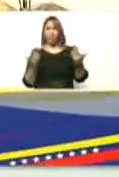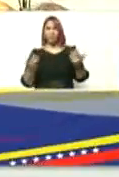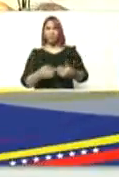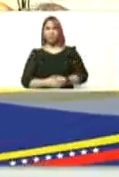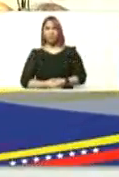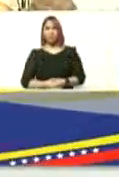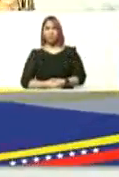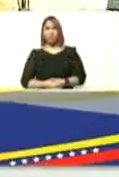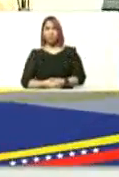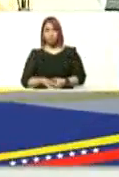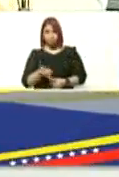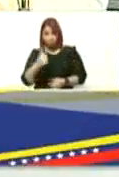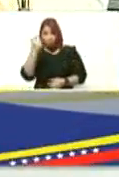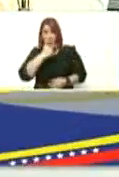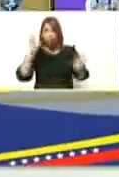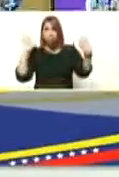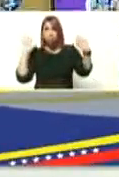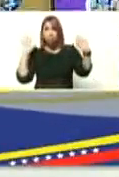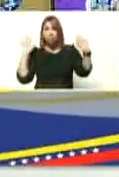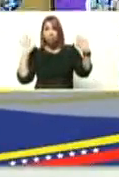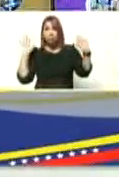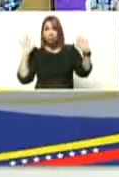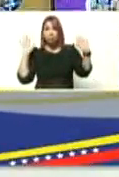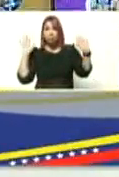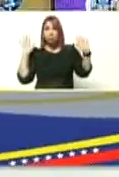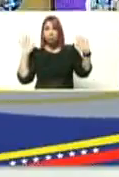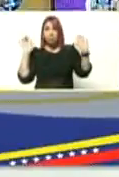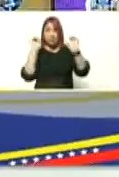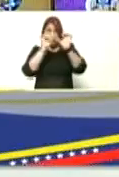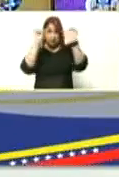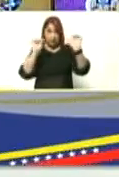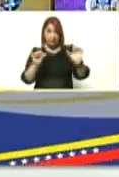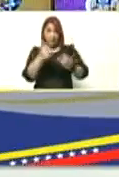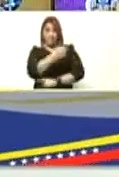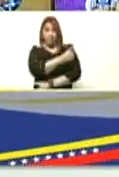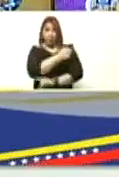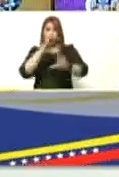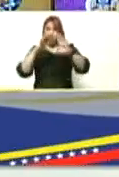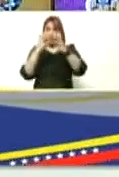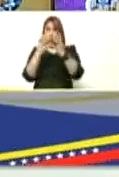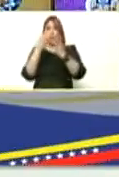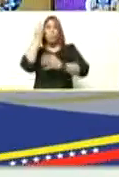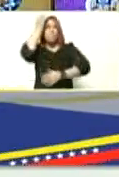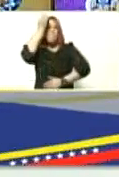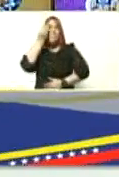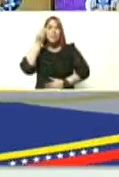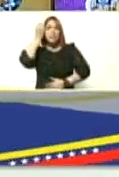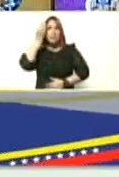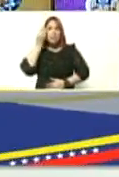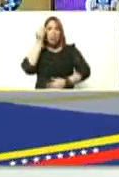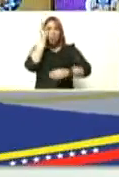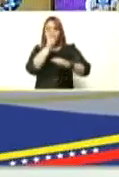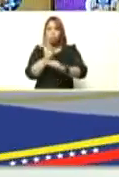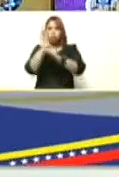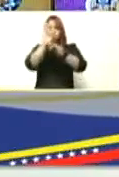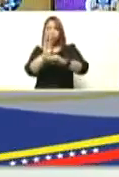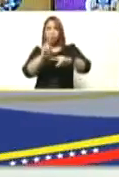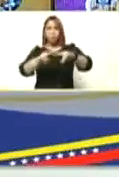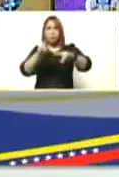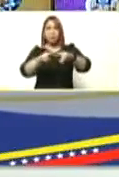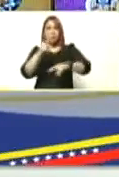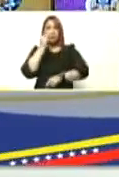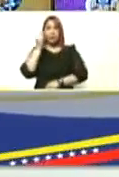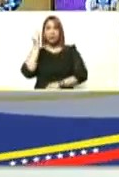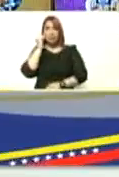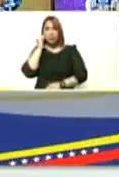estoy en lo cierto que los sistemas de vacunación en el mundo han sido pensados para proteger a los niños y niñas